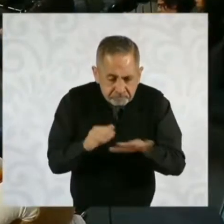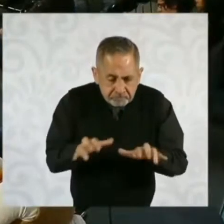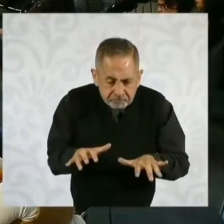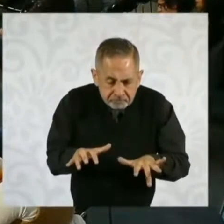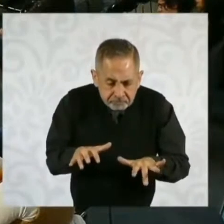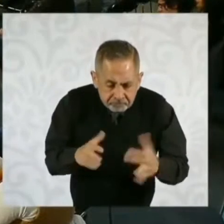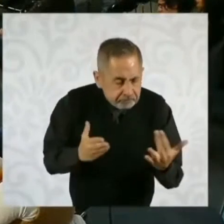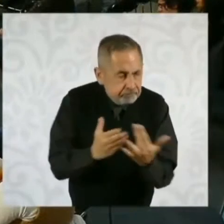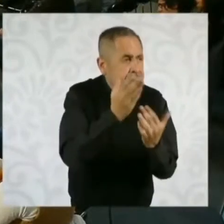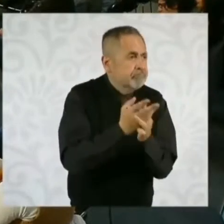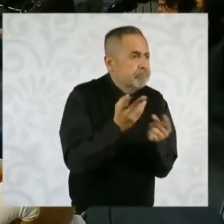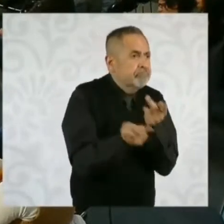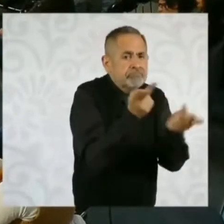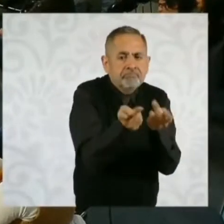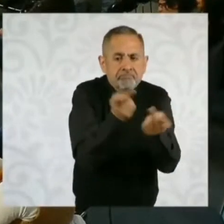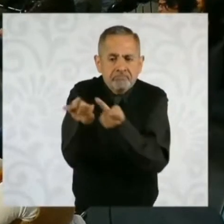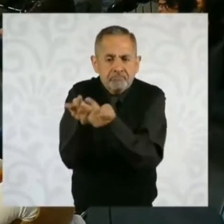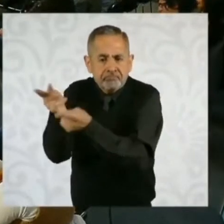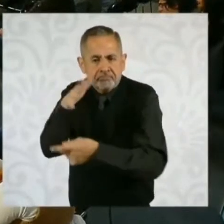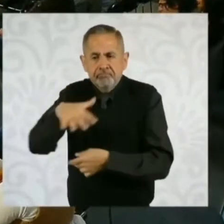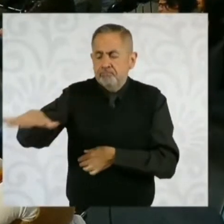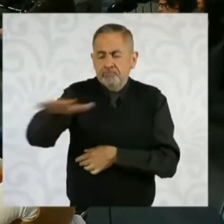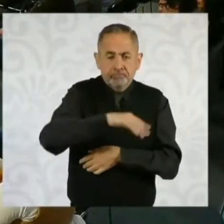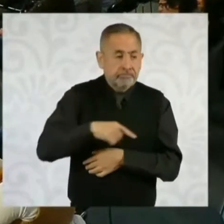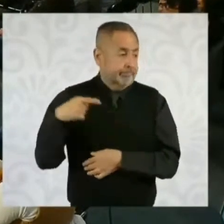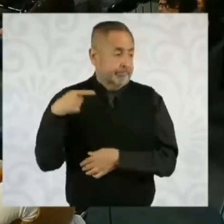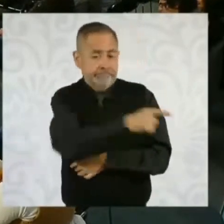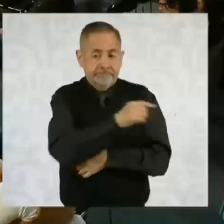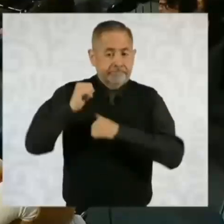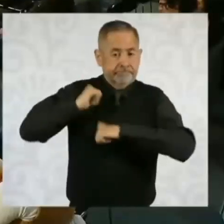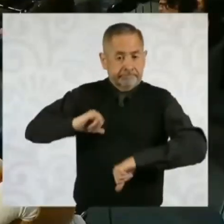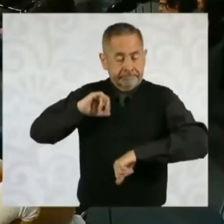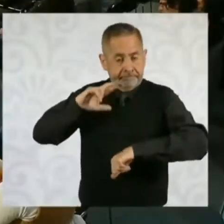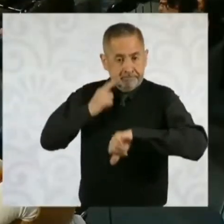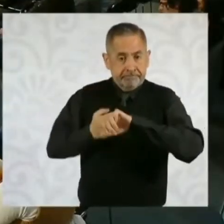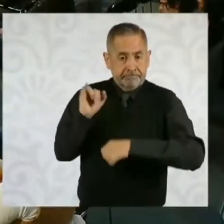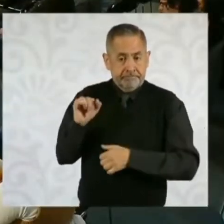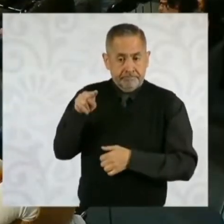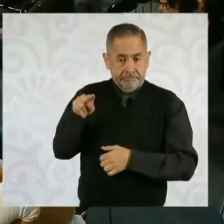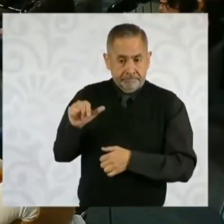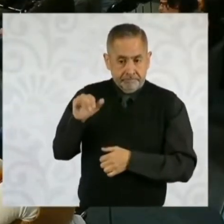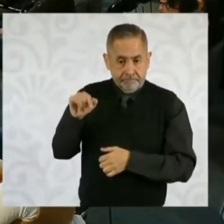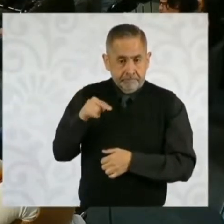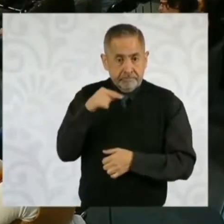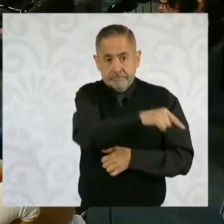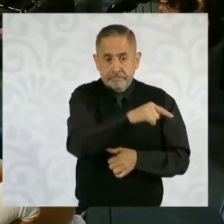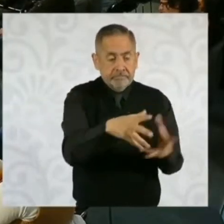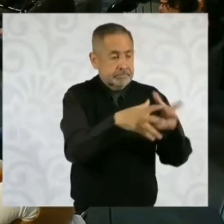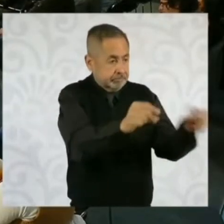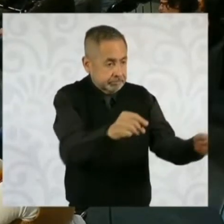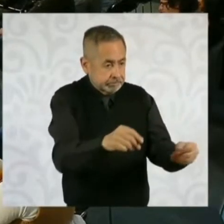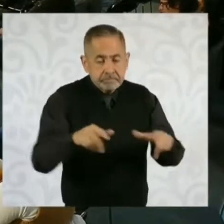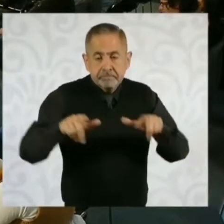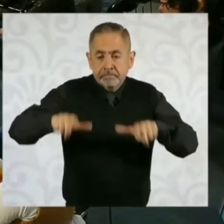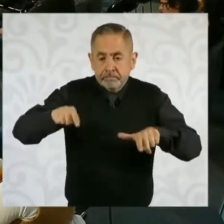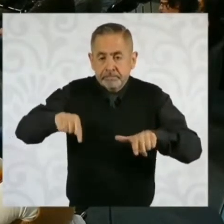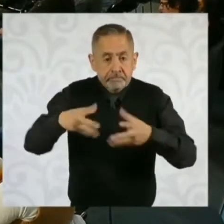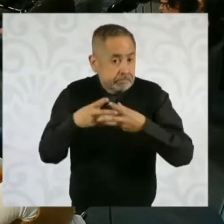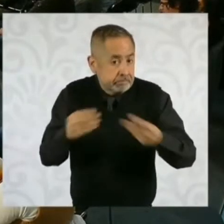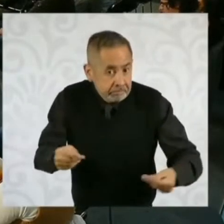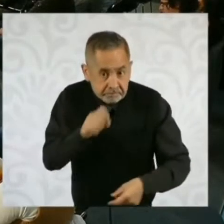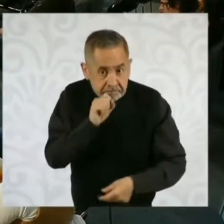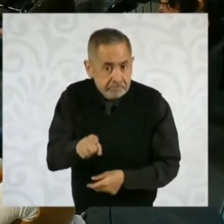se encarga de ella, entonces al desaparecer el INAI desaparecería esta plataforma.